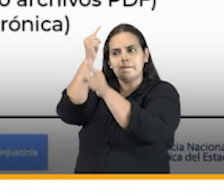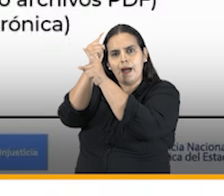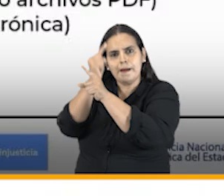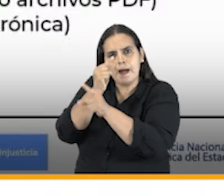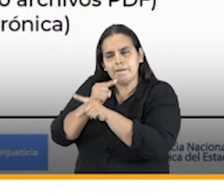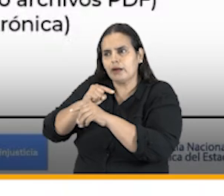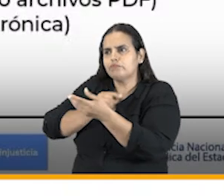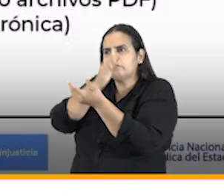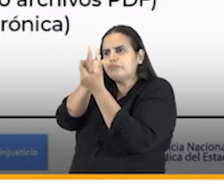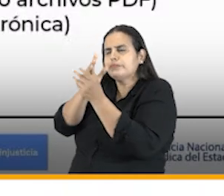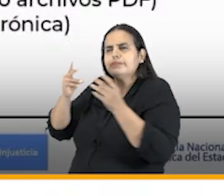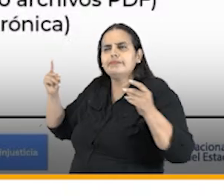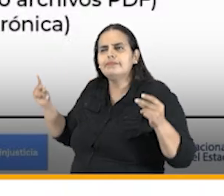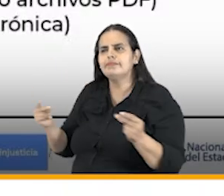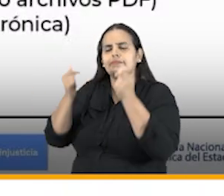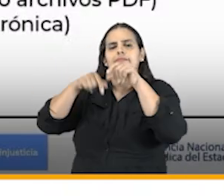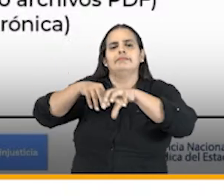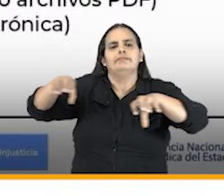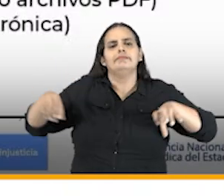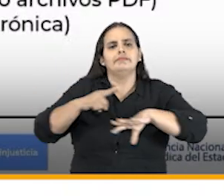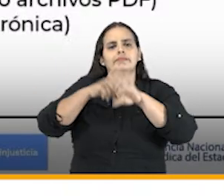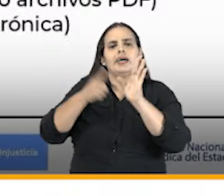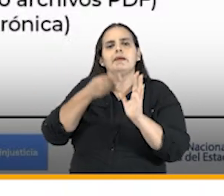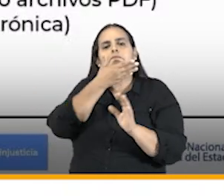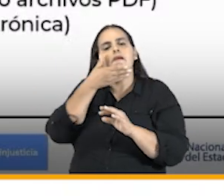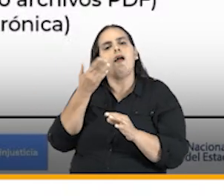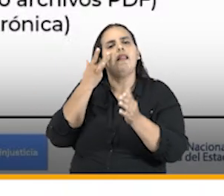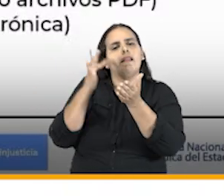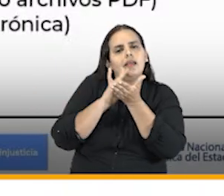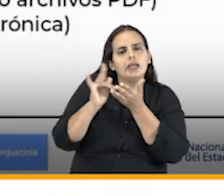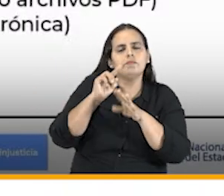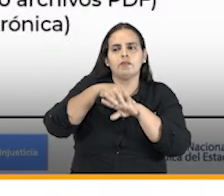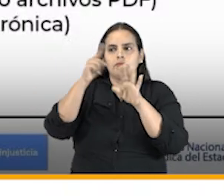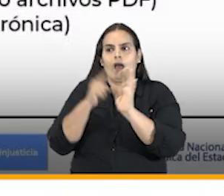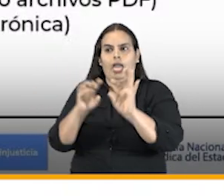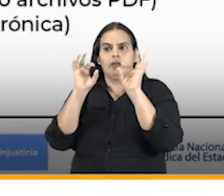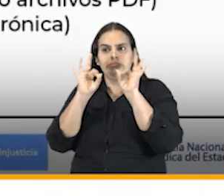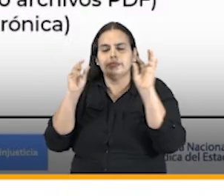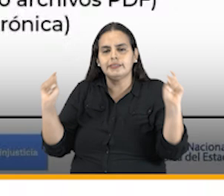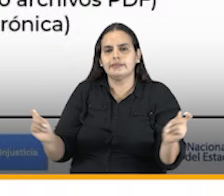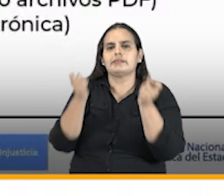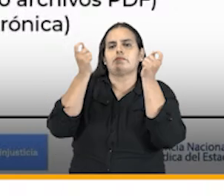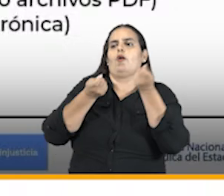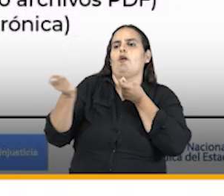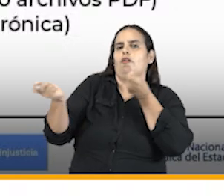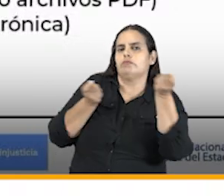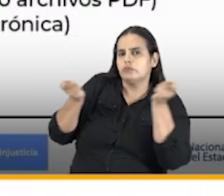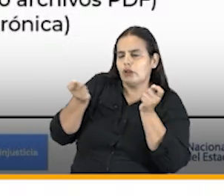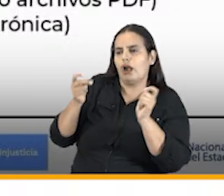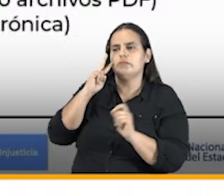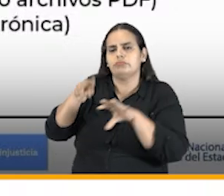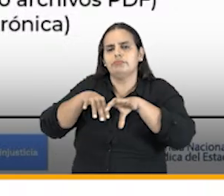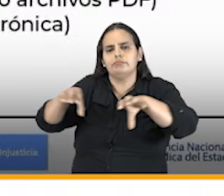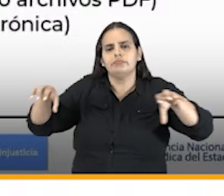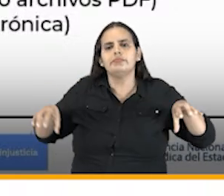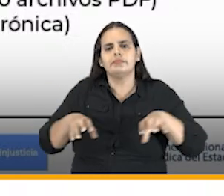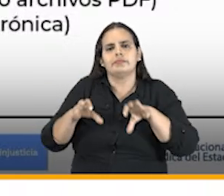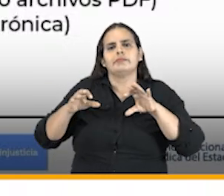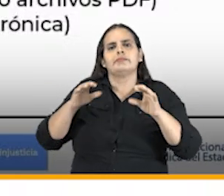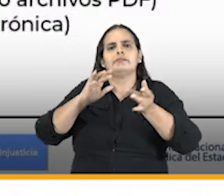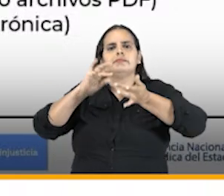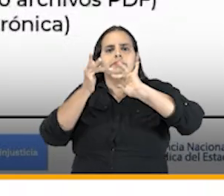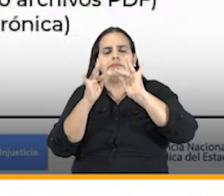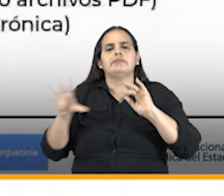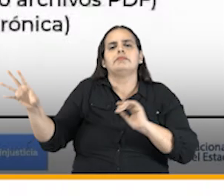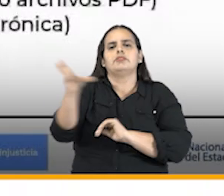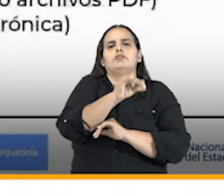su trazabilidad a través de mejoras de seguridad de trazabilidad de control y gestión de interacción de